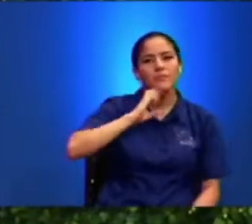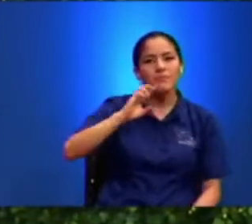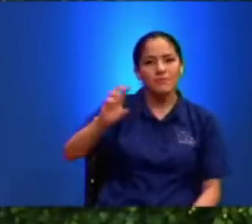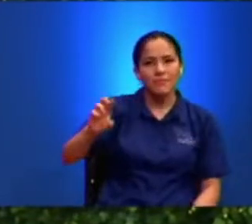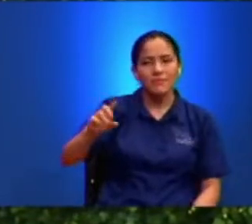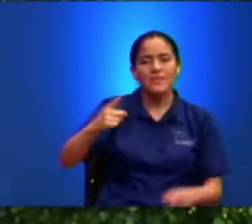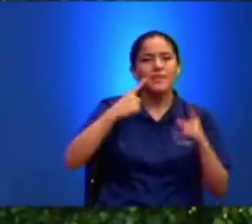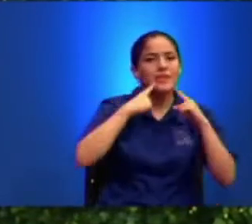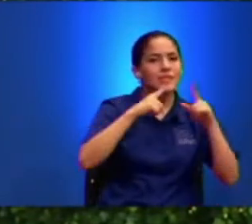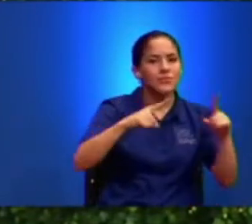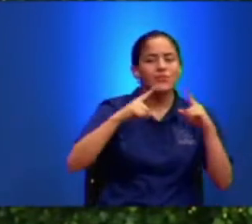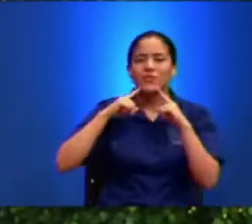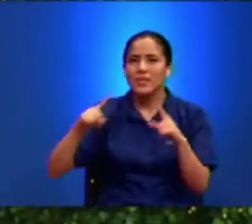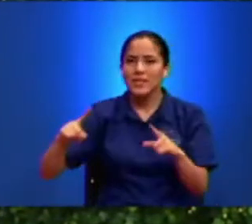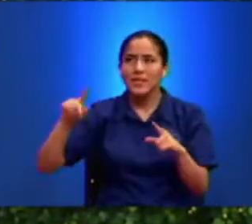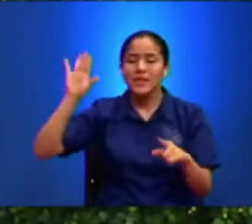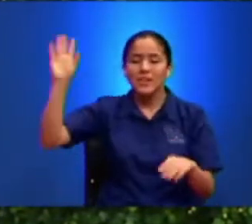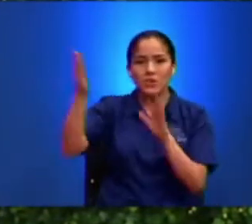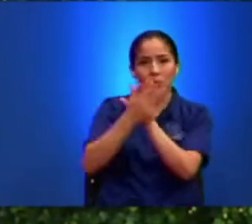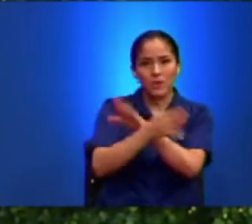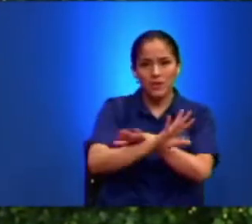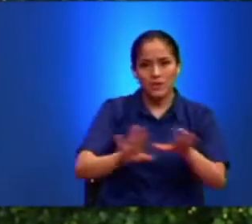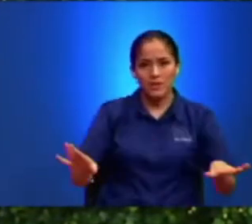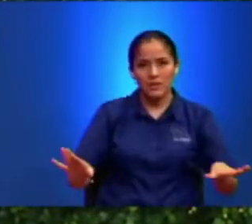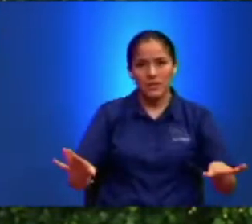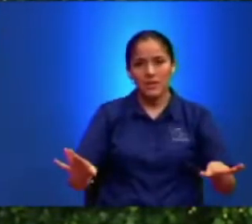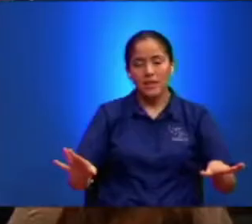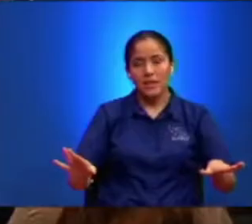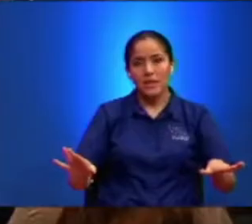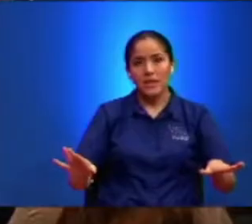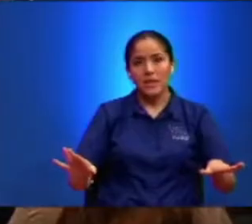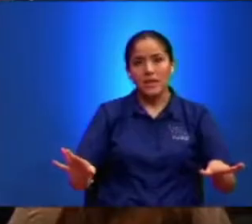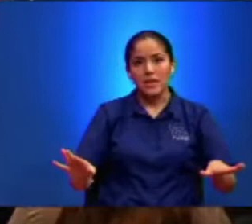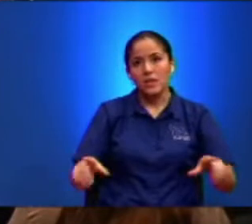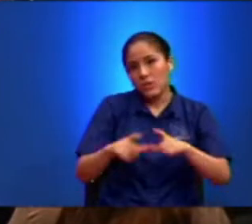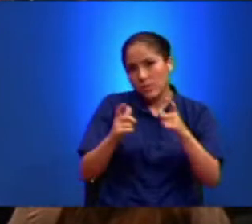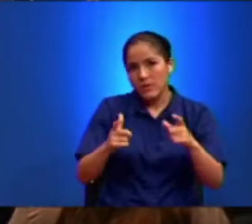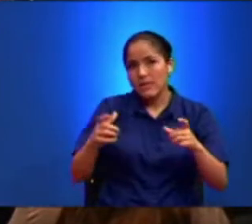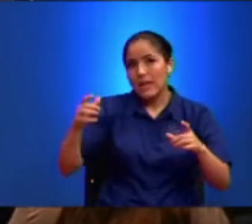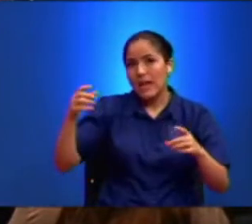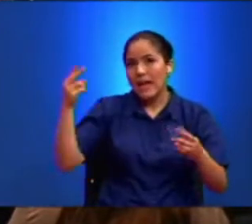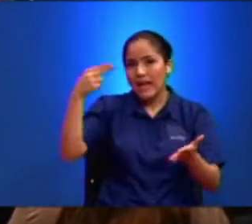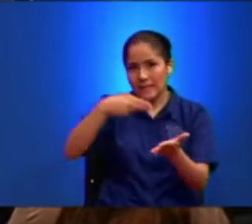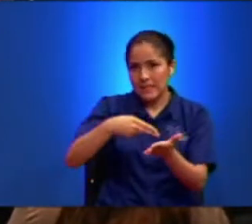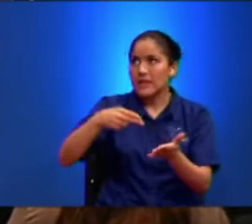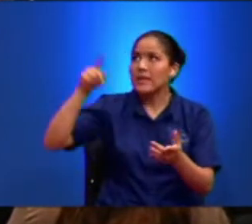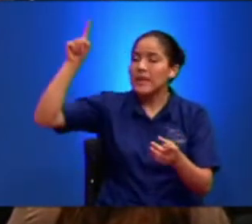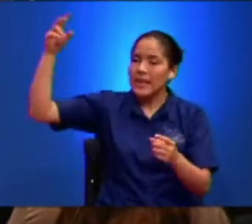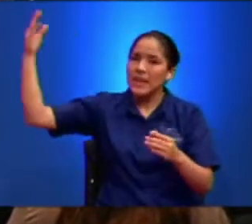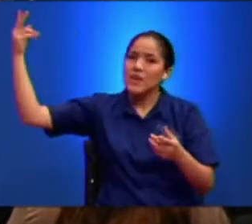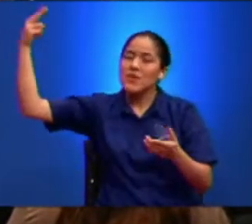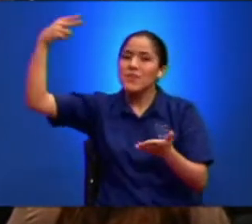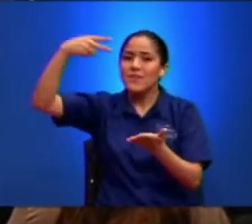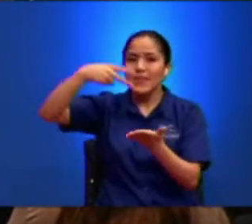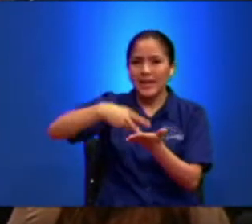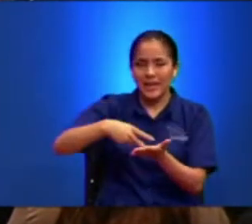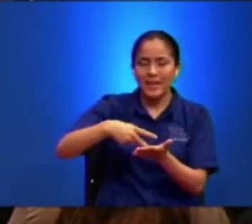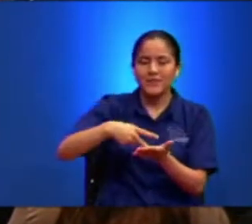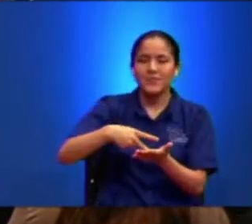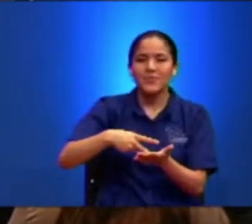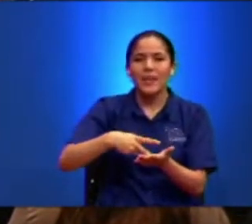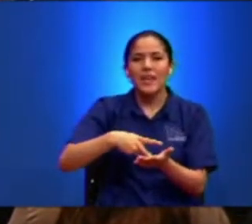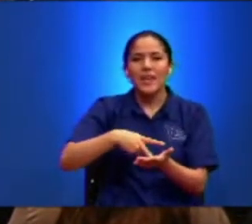anunciando su muerte Y como es hasta que Él venga, su muerte, su resurrección, su ascensión, su retorno